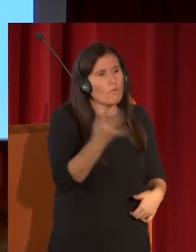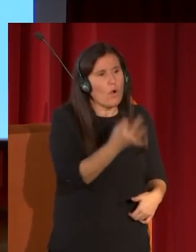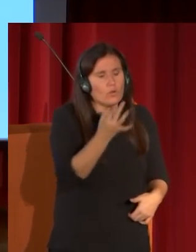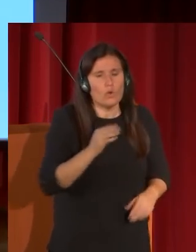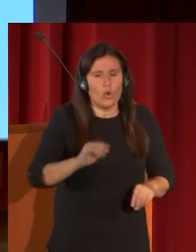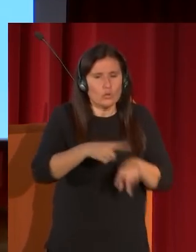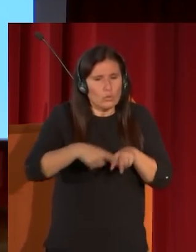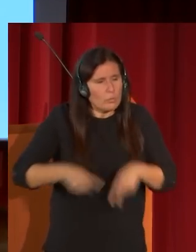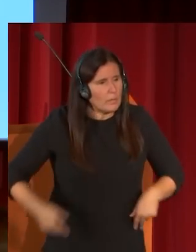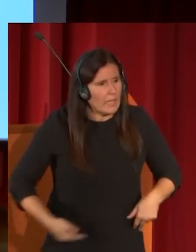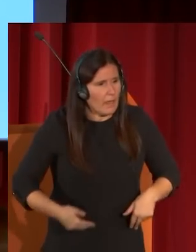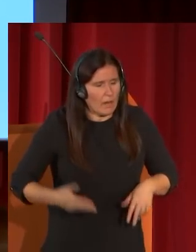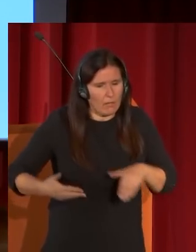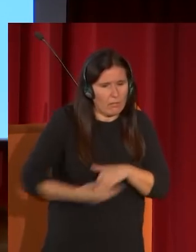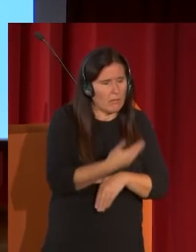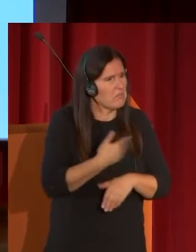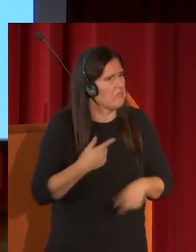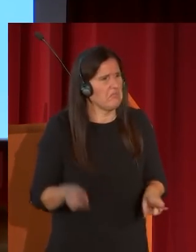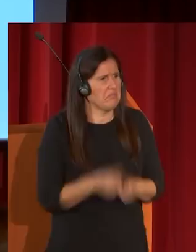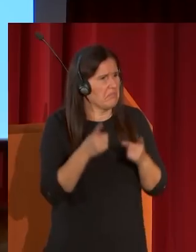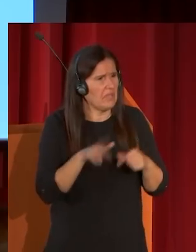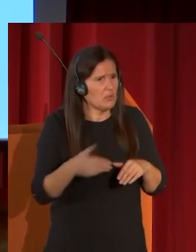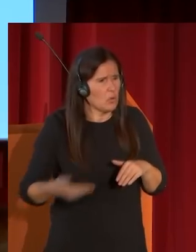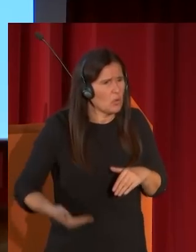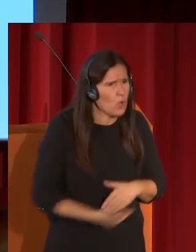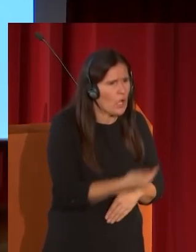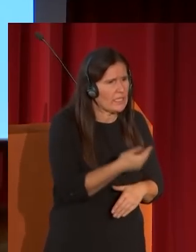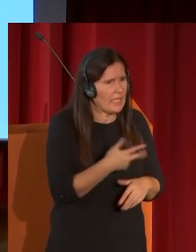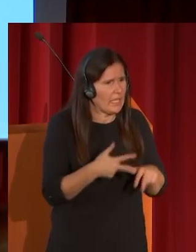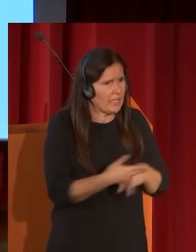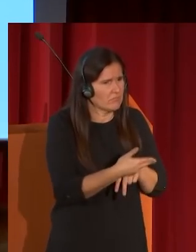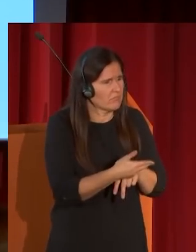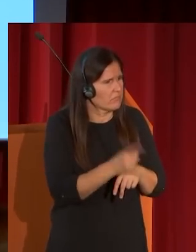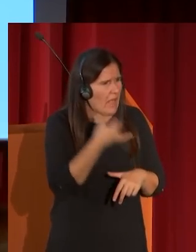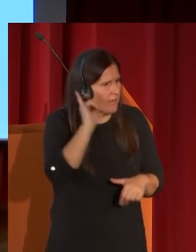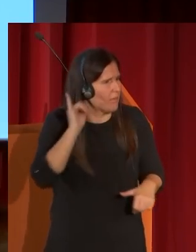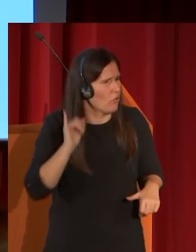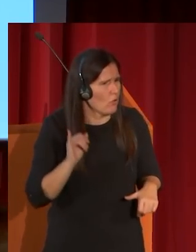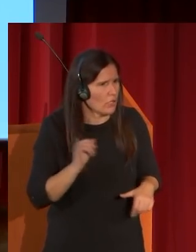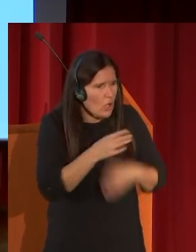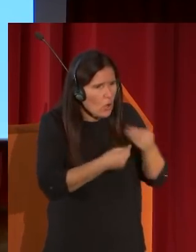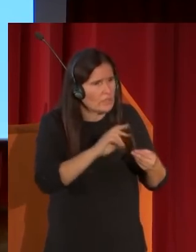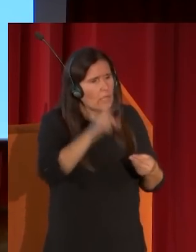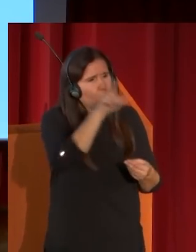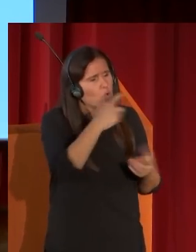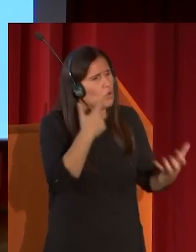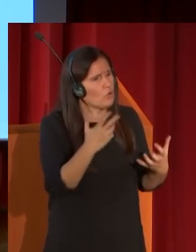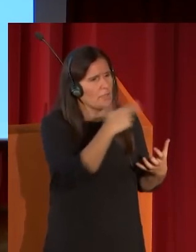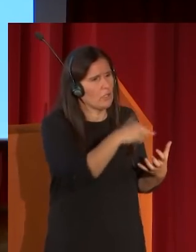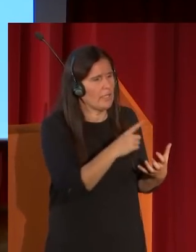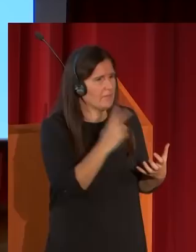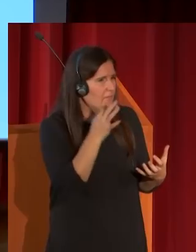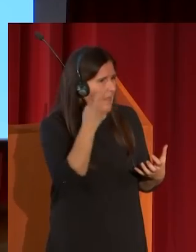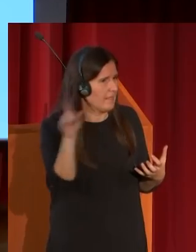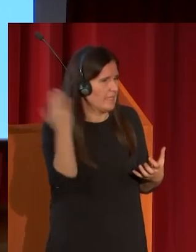las piernas es un decoupage un corte totalmente atrevido que utilizan otros maestros franceses en esa época